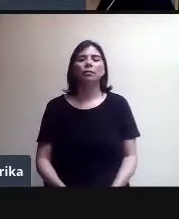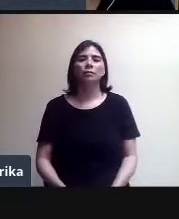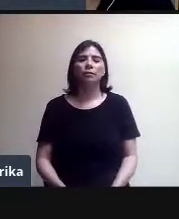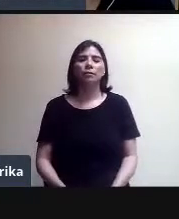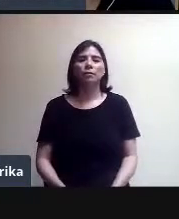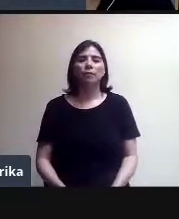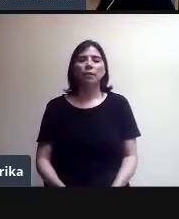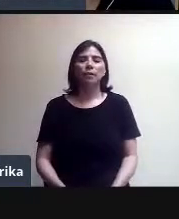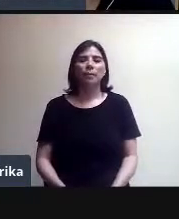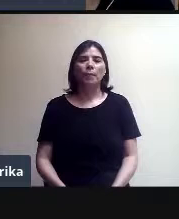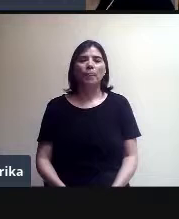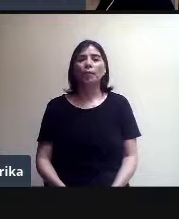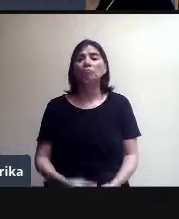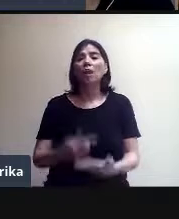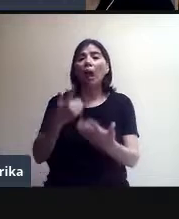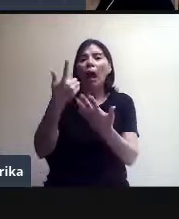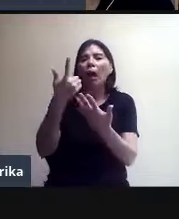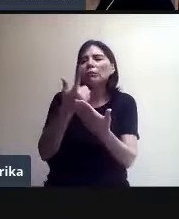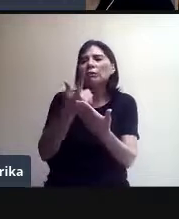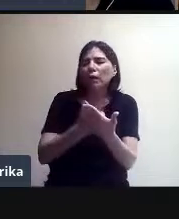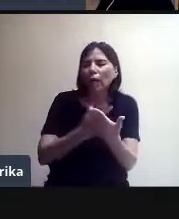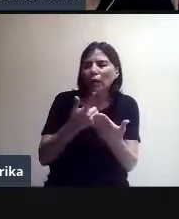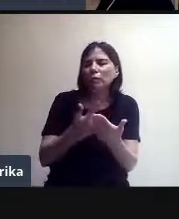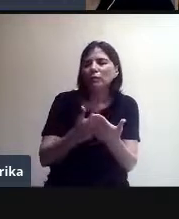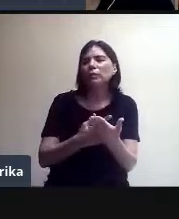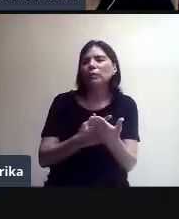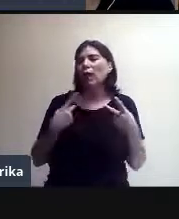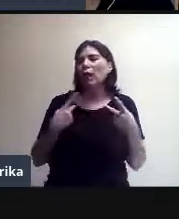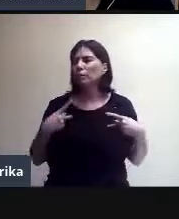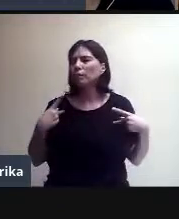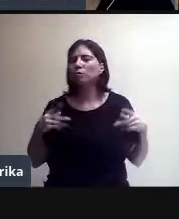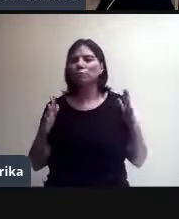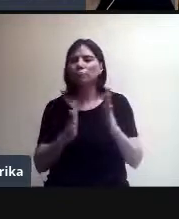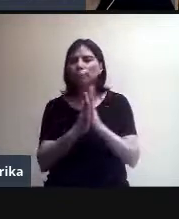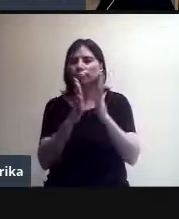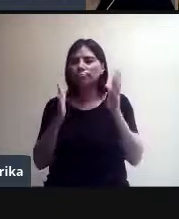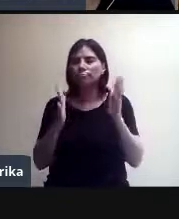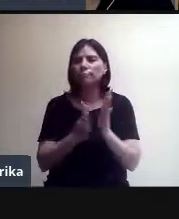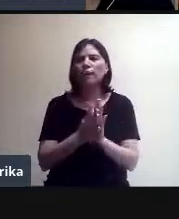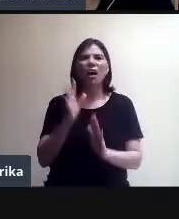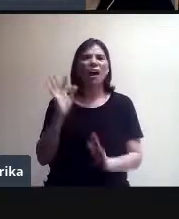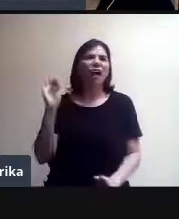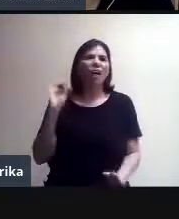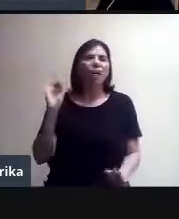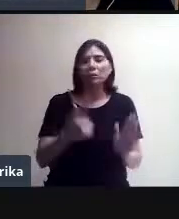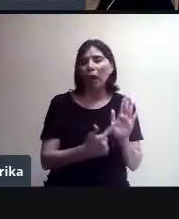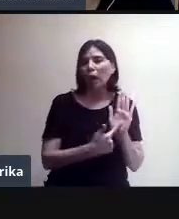sobre la lista de participantes. Por ejemplo, si hay exposiciones de trabajos de los niños,